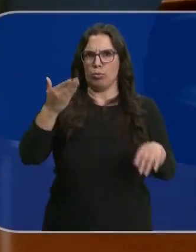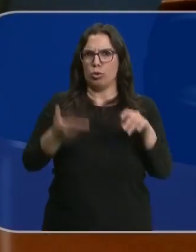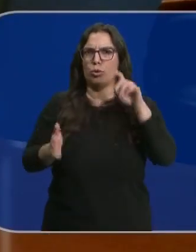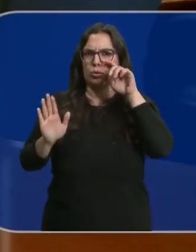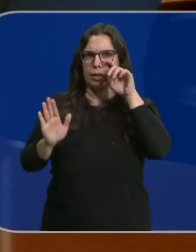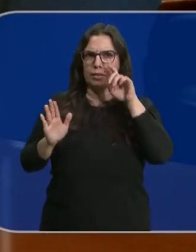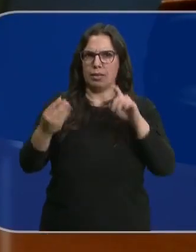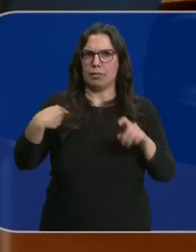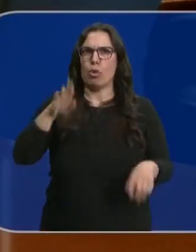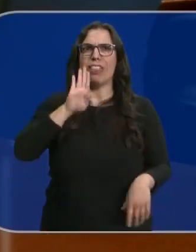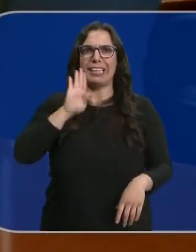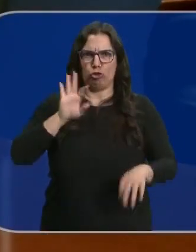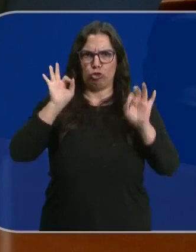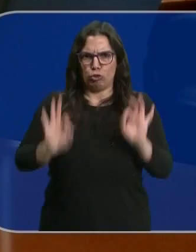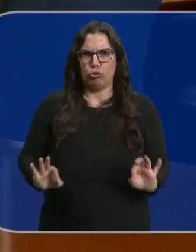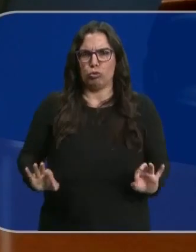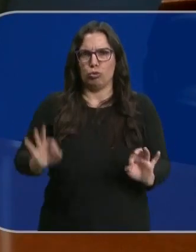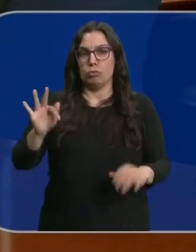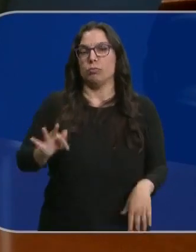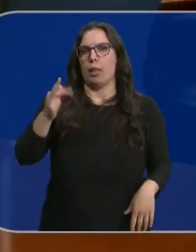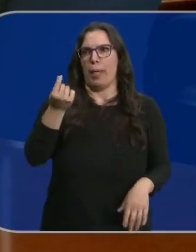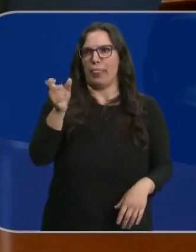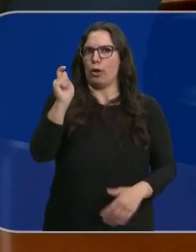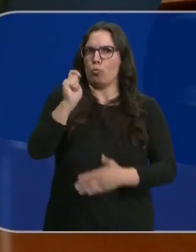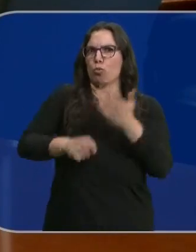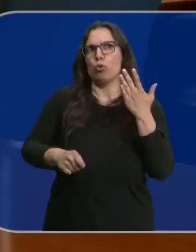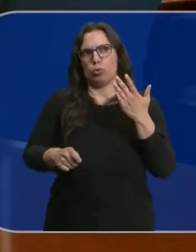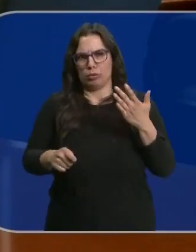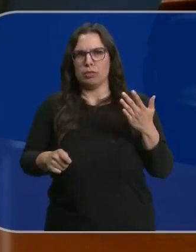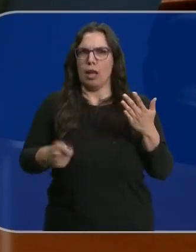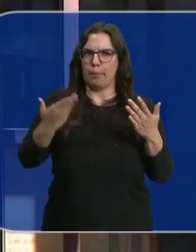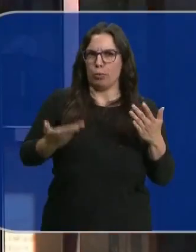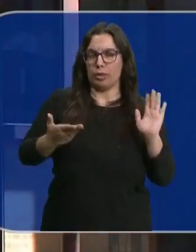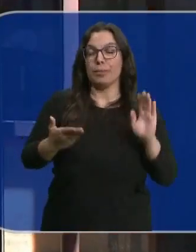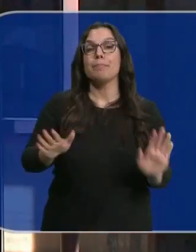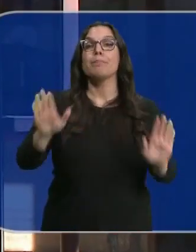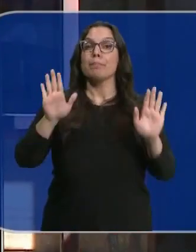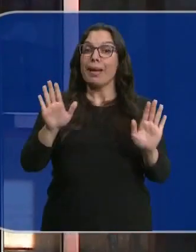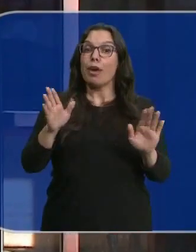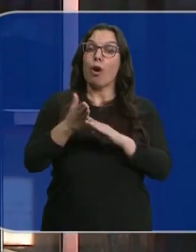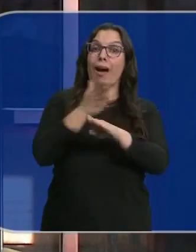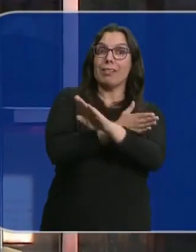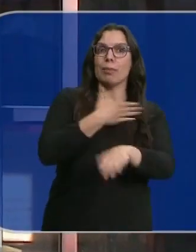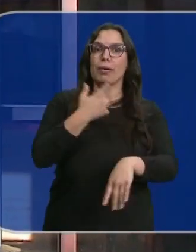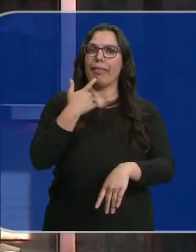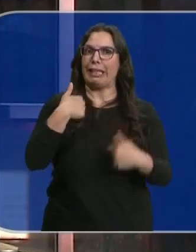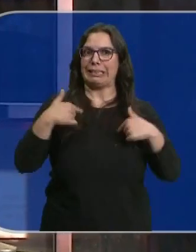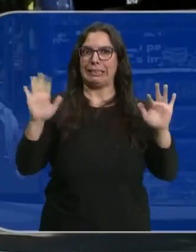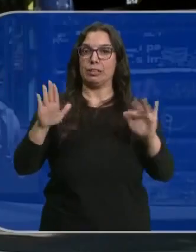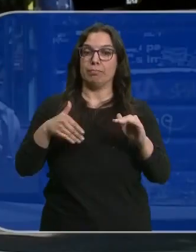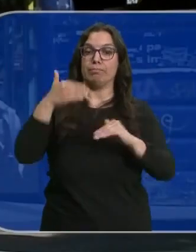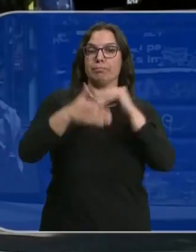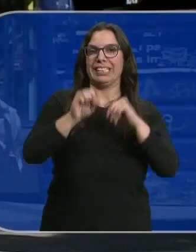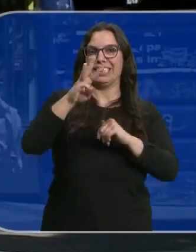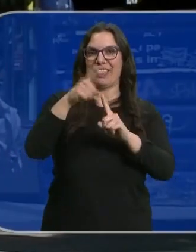configura como un delito electoral y además con una cuantía de multa que se puede imponer también importante. Pero se pueden presentar alegaciones hasta el 13